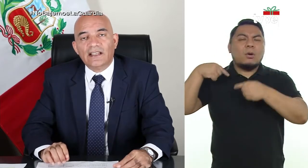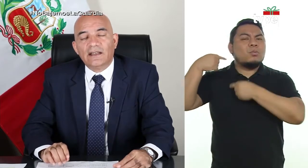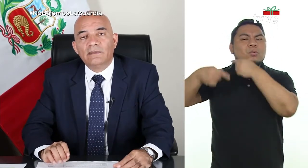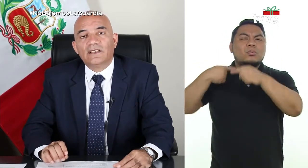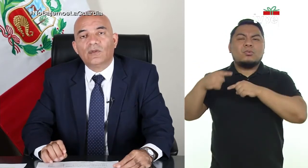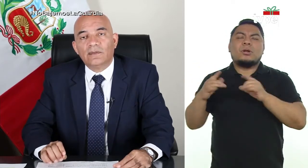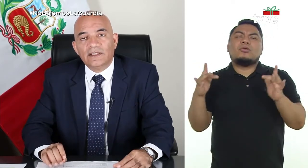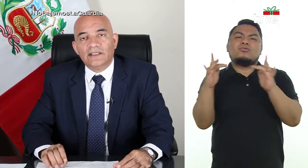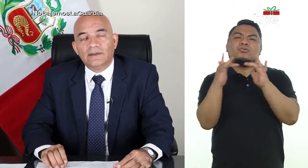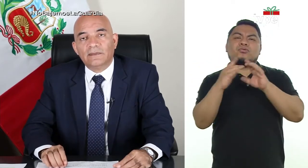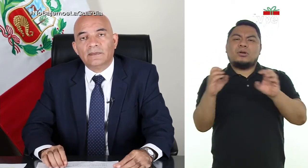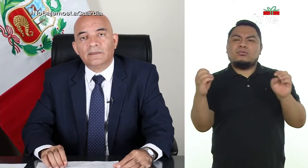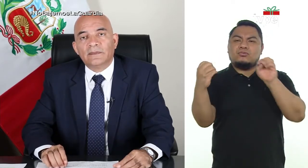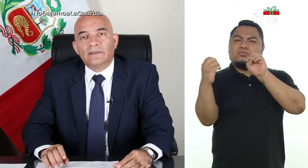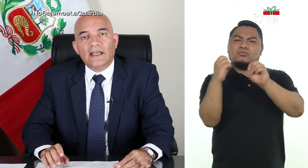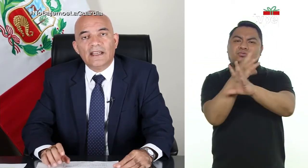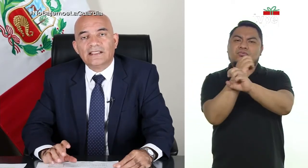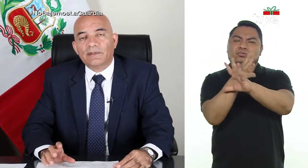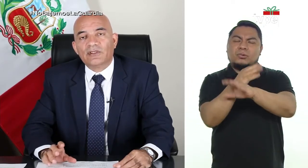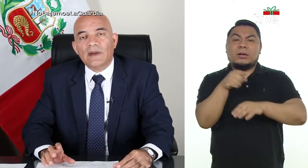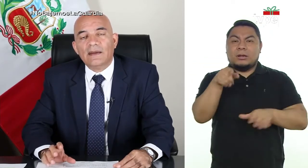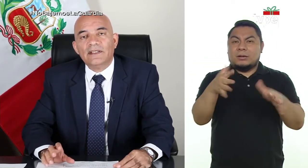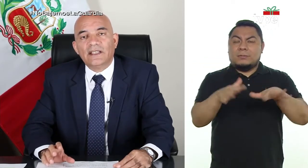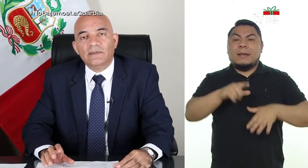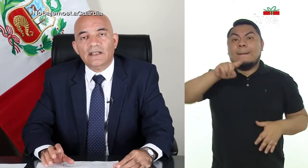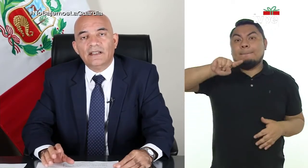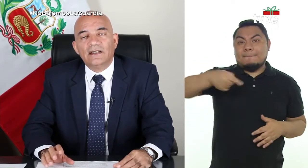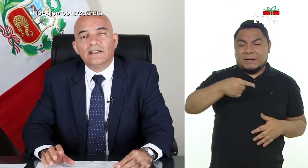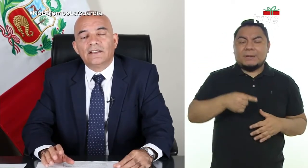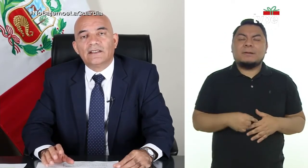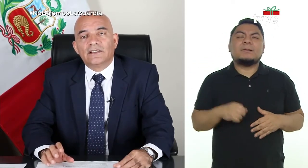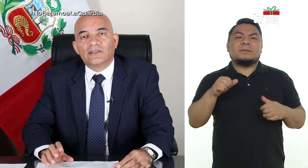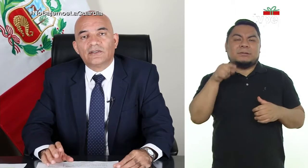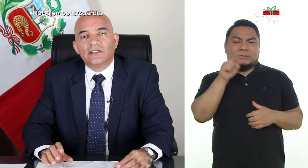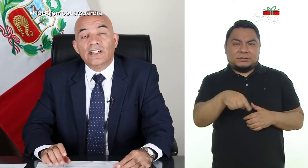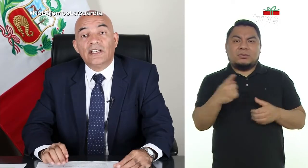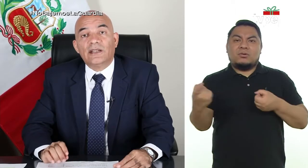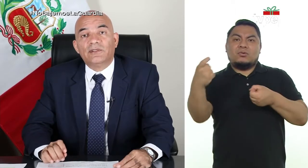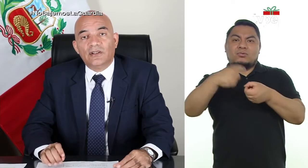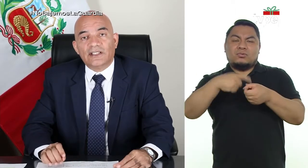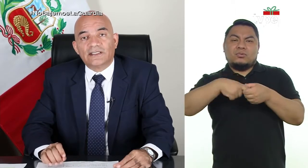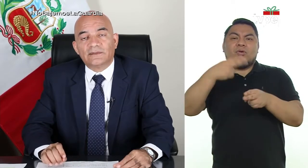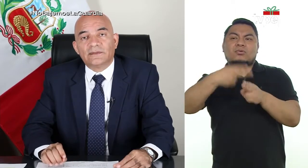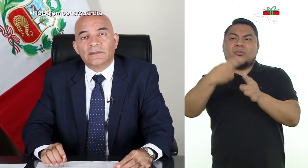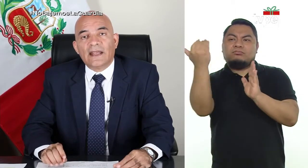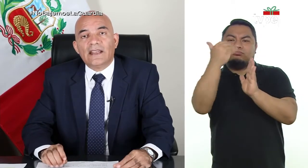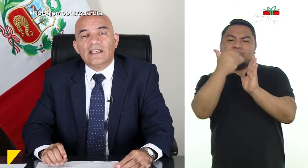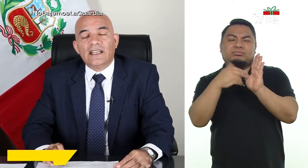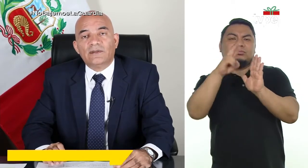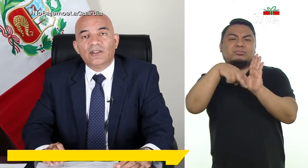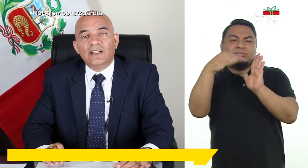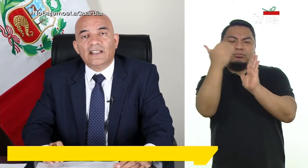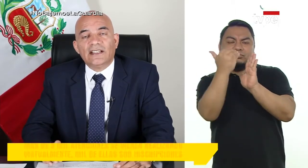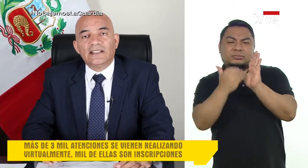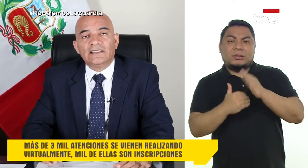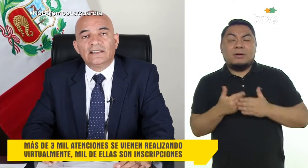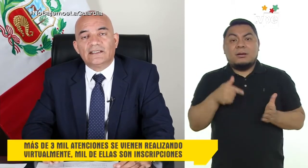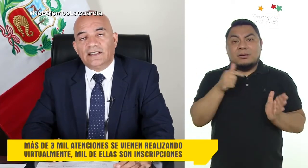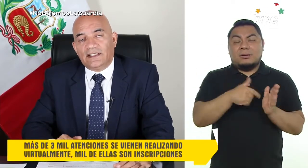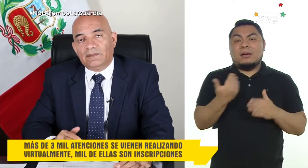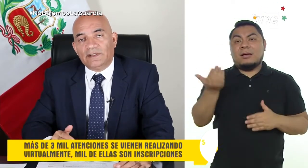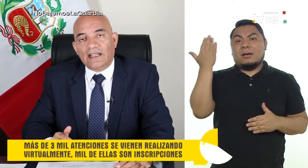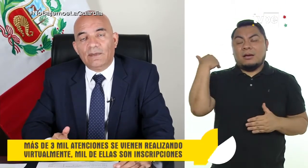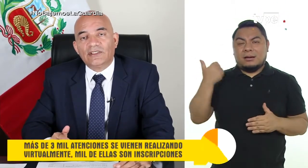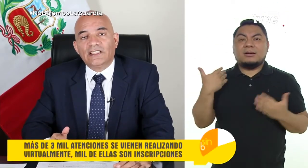que se realizan virtualmente. De ellas, aproximadamente mil son inscripciones. Inscripciones que antes